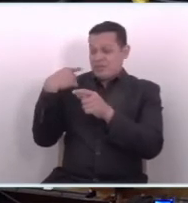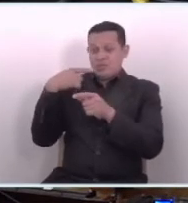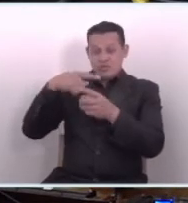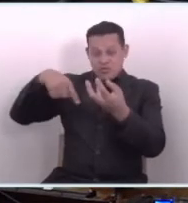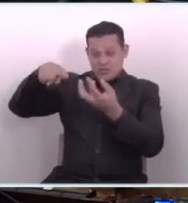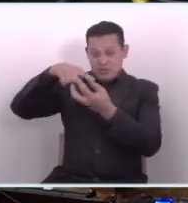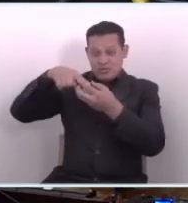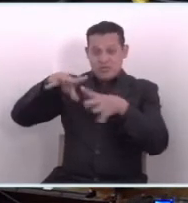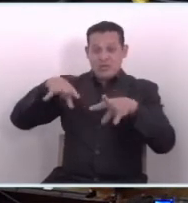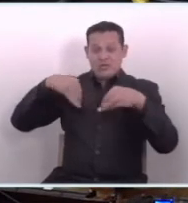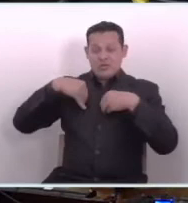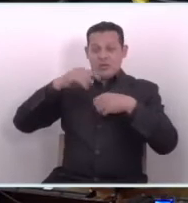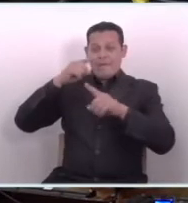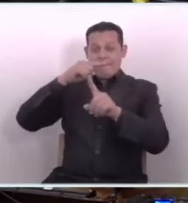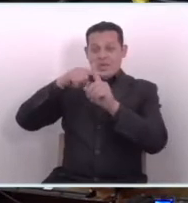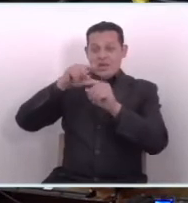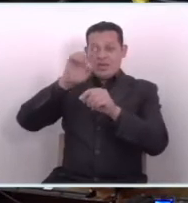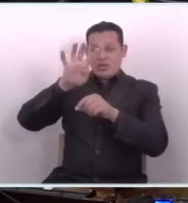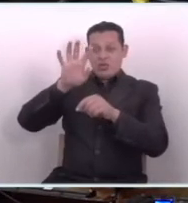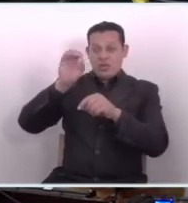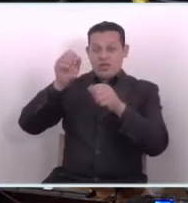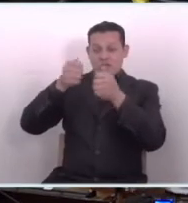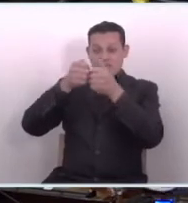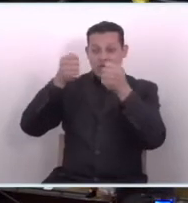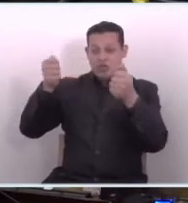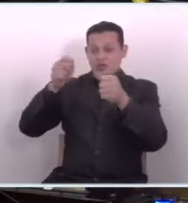más de 40 millones de dólares,